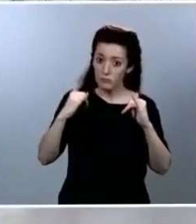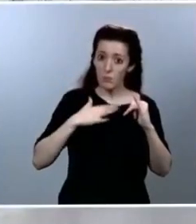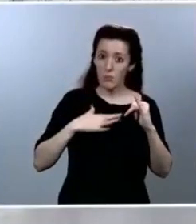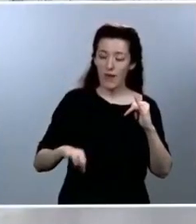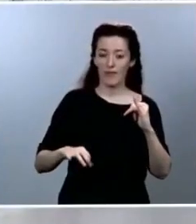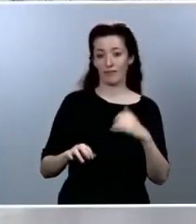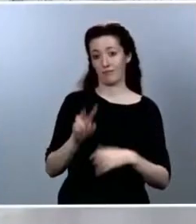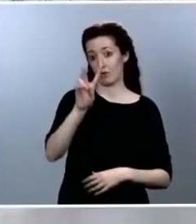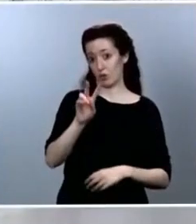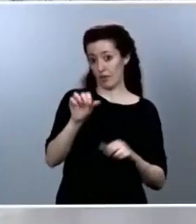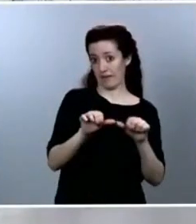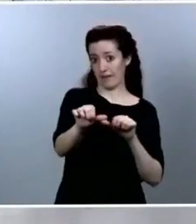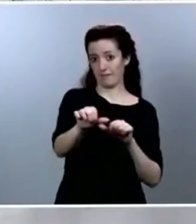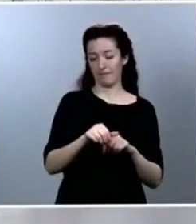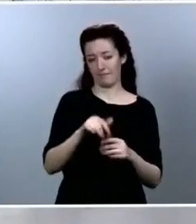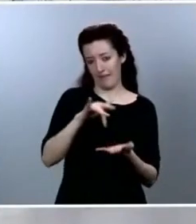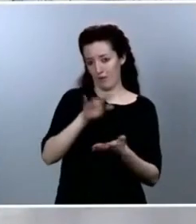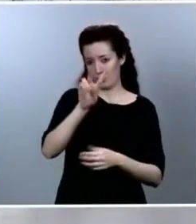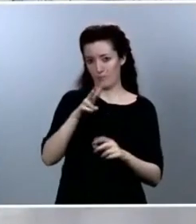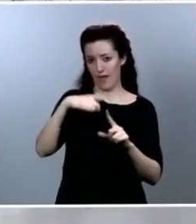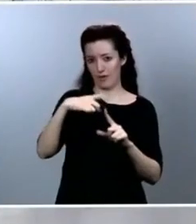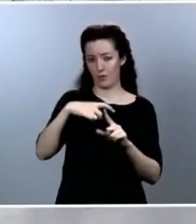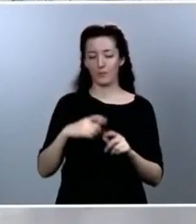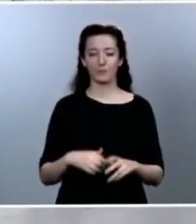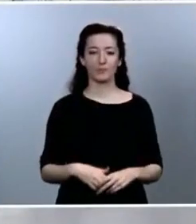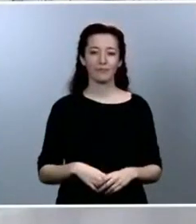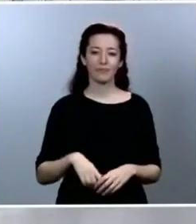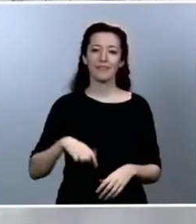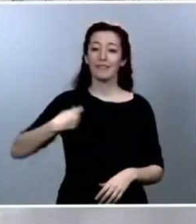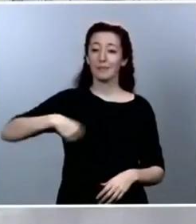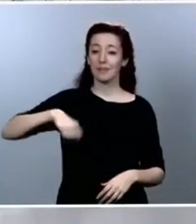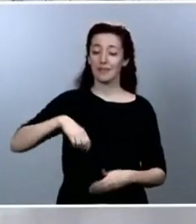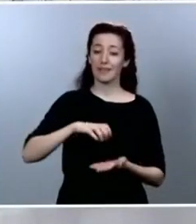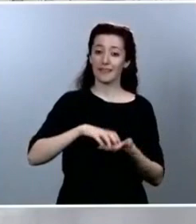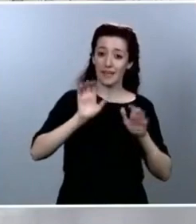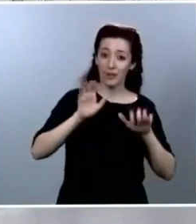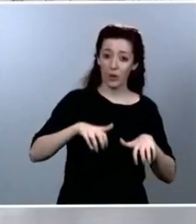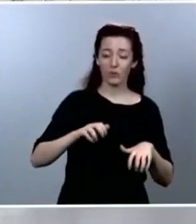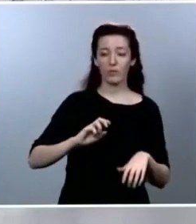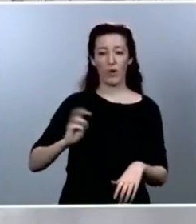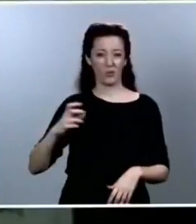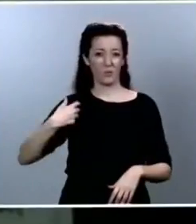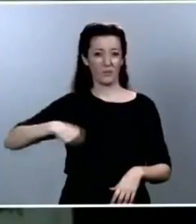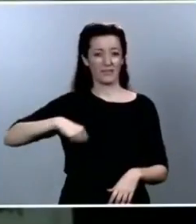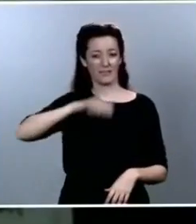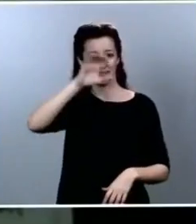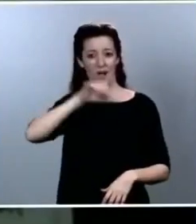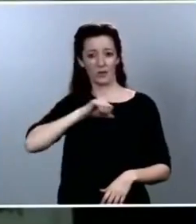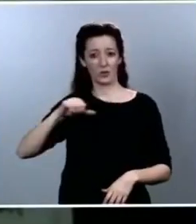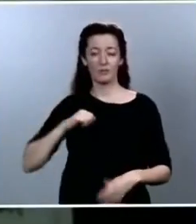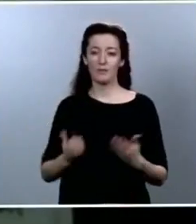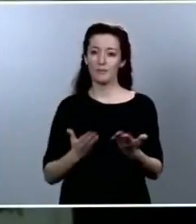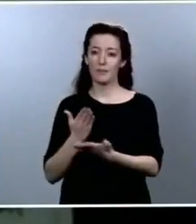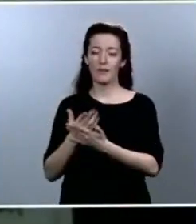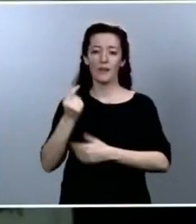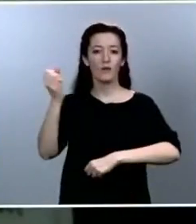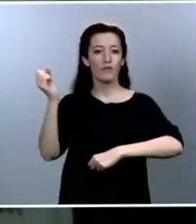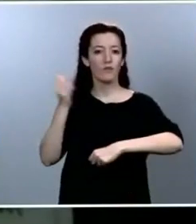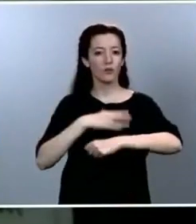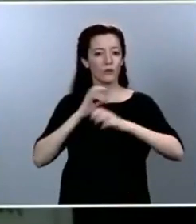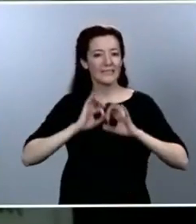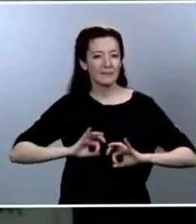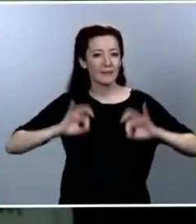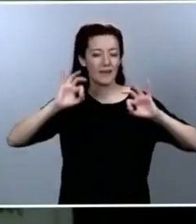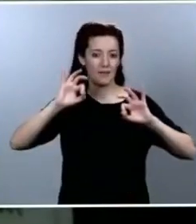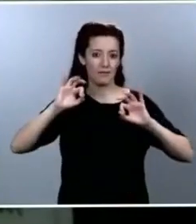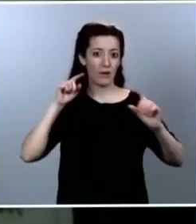presidente de Castilla y León y otros presidentes de comunidades autónomas han solicitado un fondo extraordinario para hacer frente a los servicios sociales esenciales. No sé si